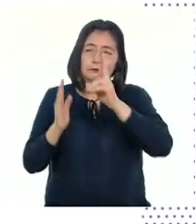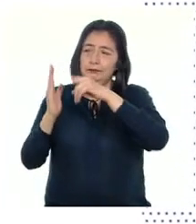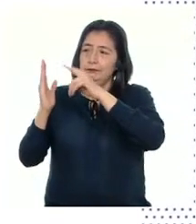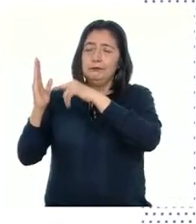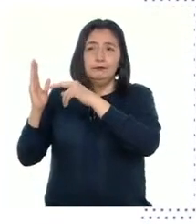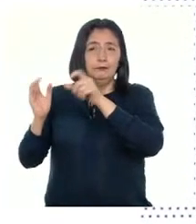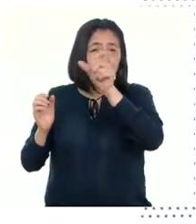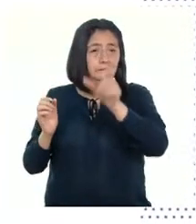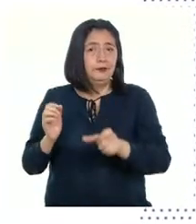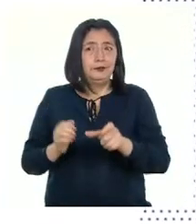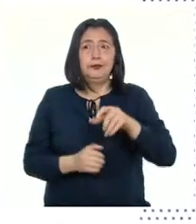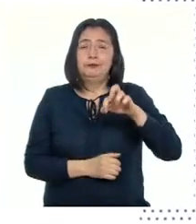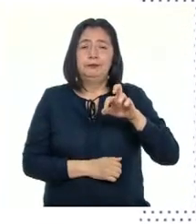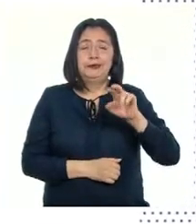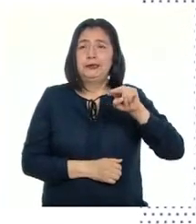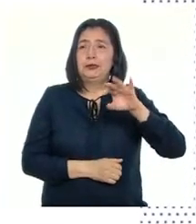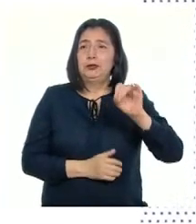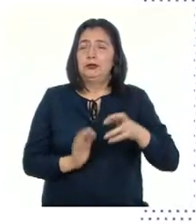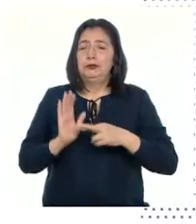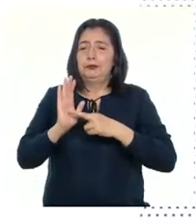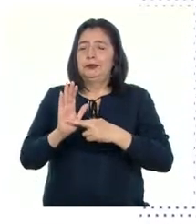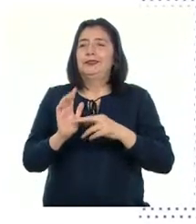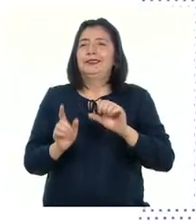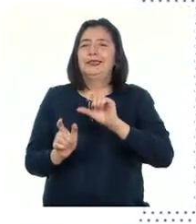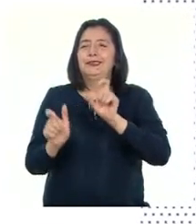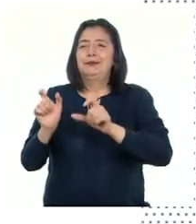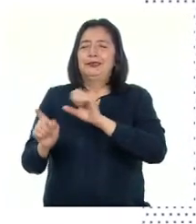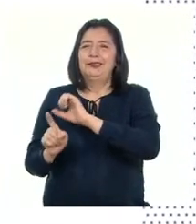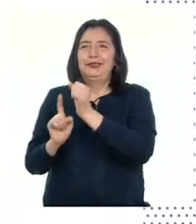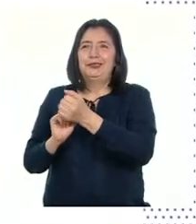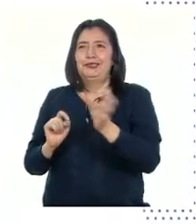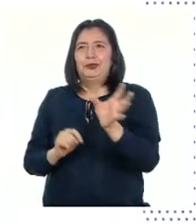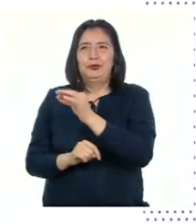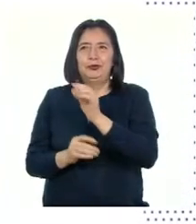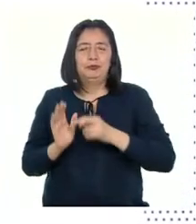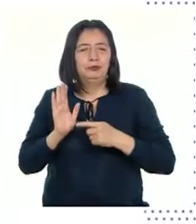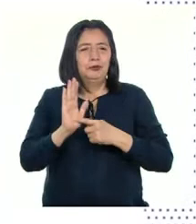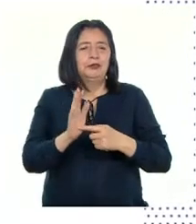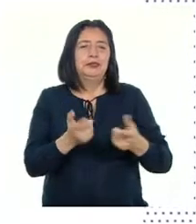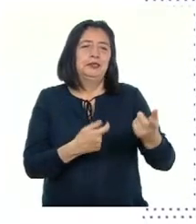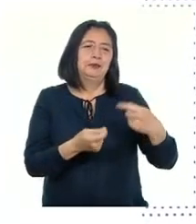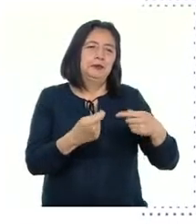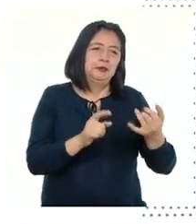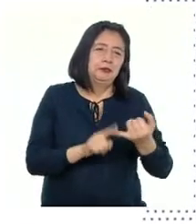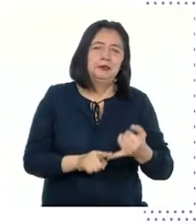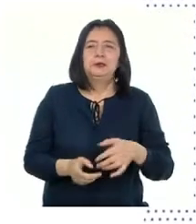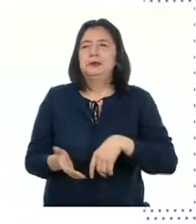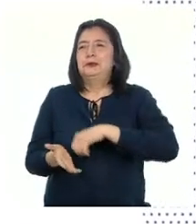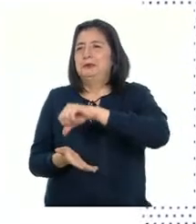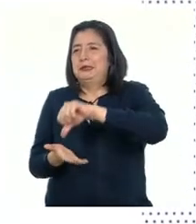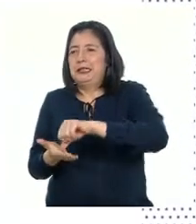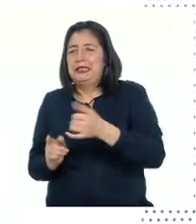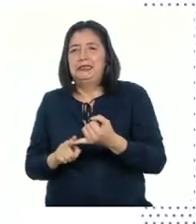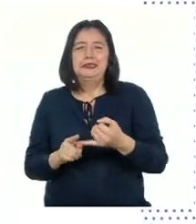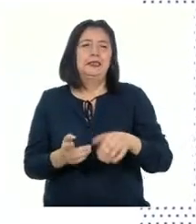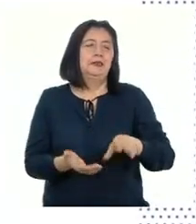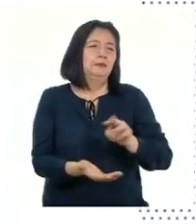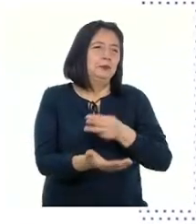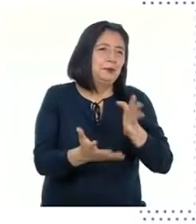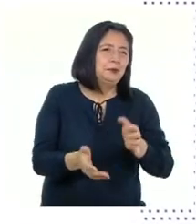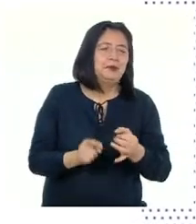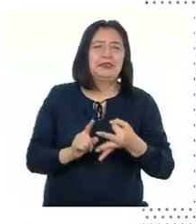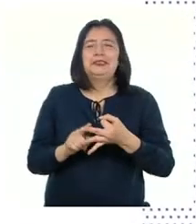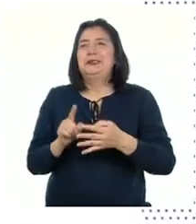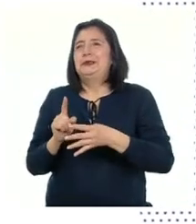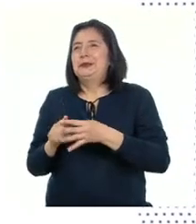Pancho Fierro representan a la sociedad en su conjunto Muestran vendedores, plazas, músicos y,